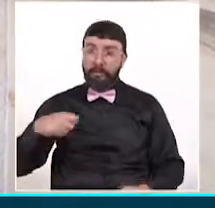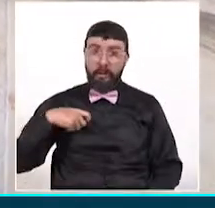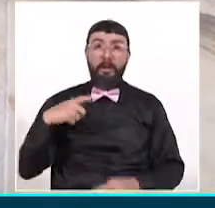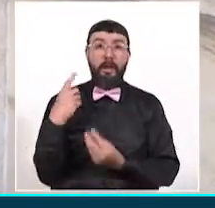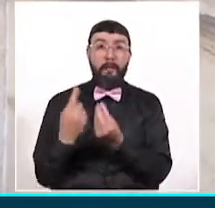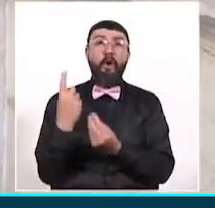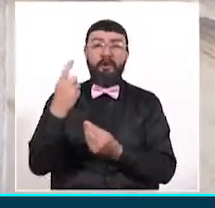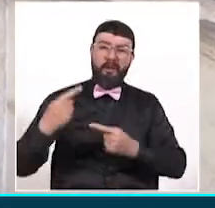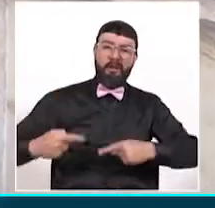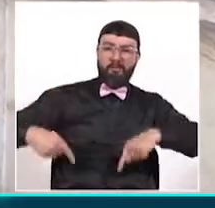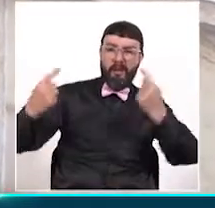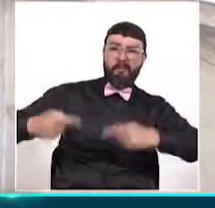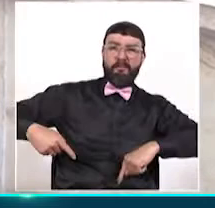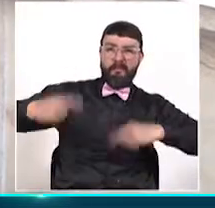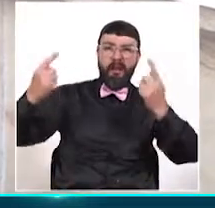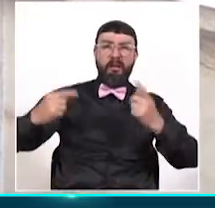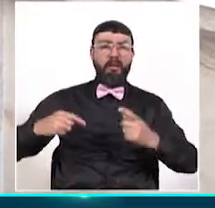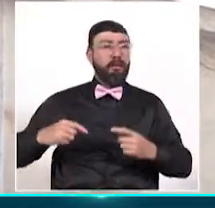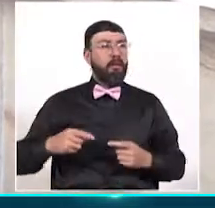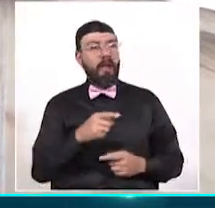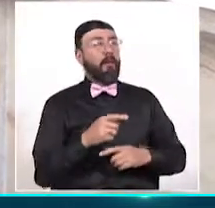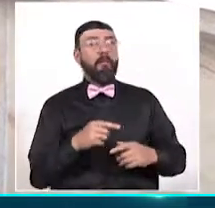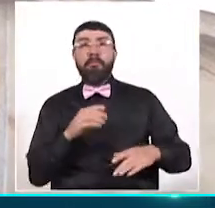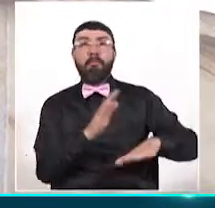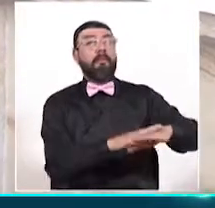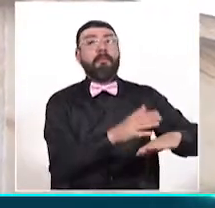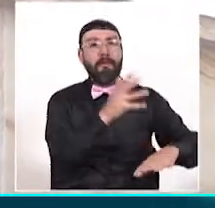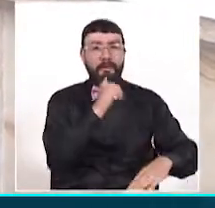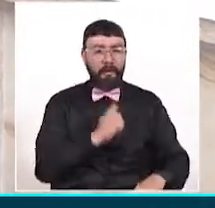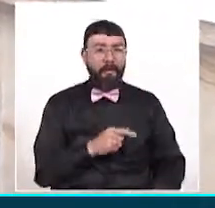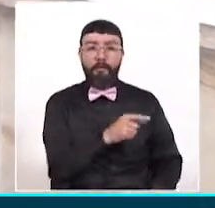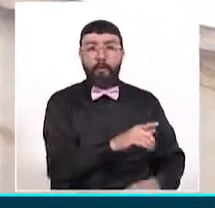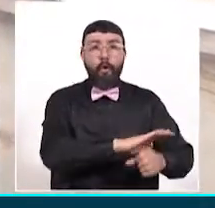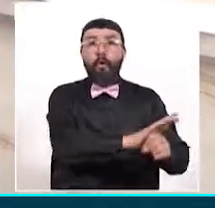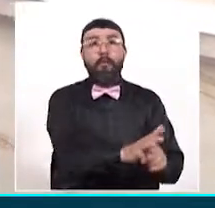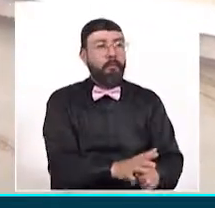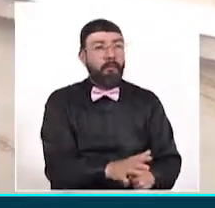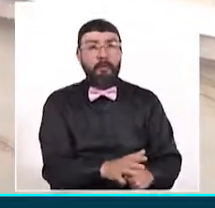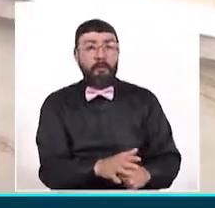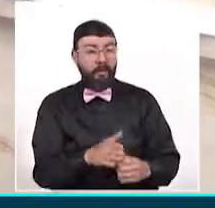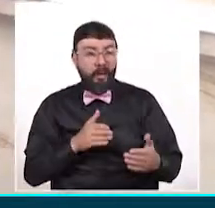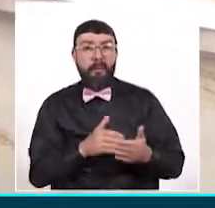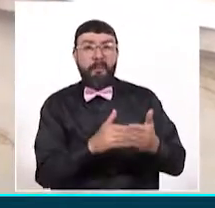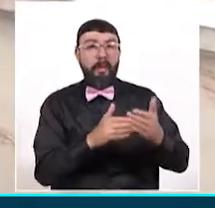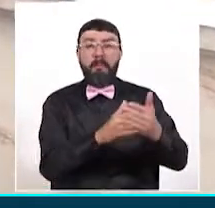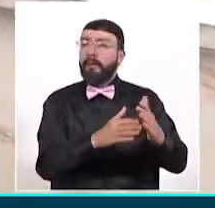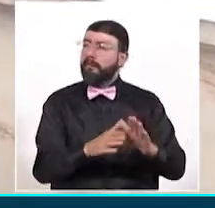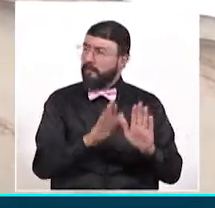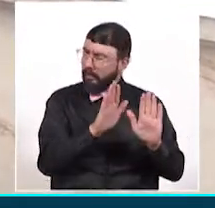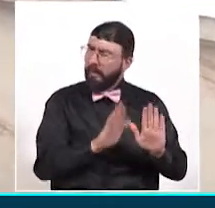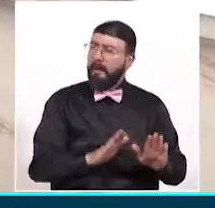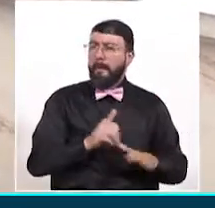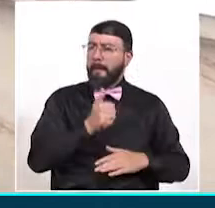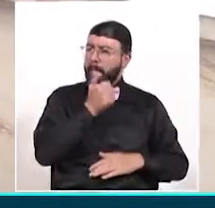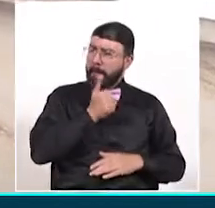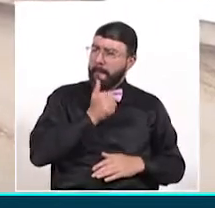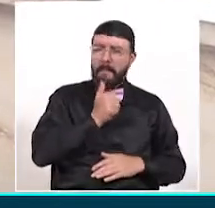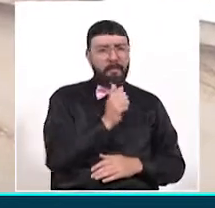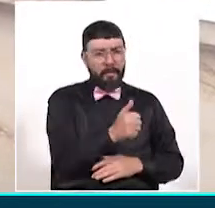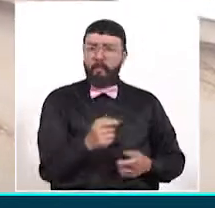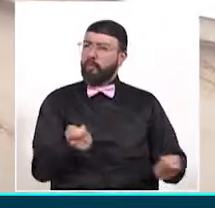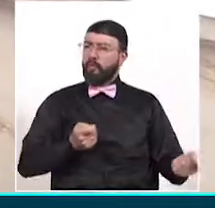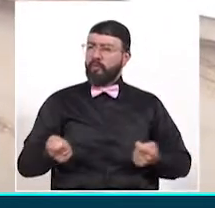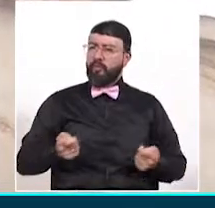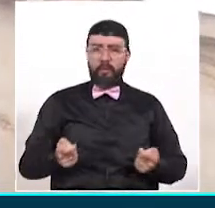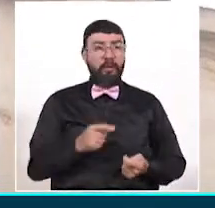políticos. No lo han dejado gobernar la pandemia. Hombre, déjelo tranquilo, déjelo, déjelo que gobierne, tiene